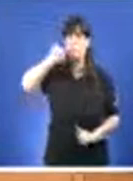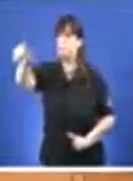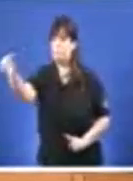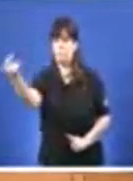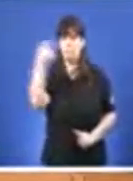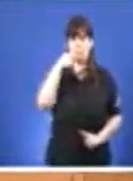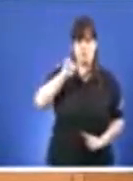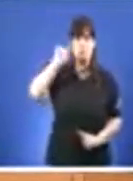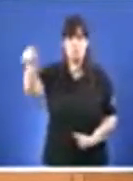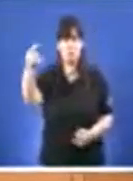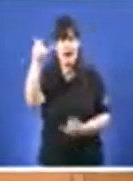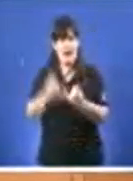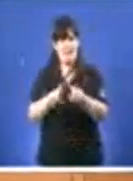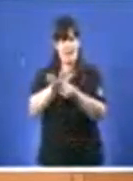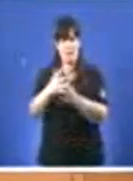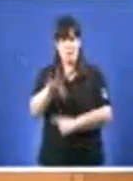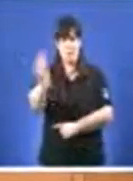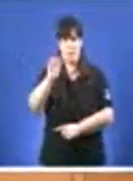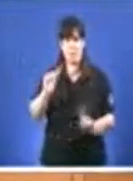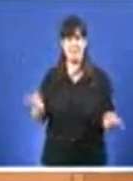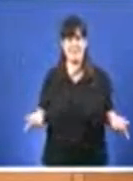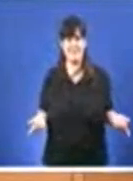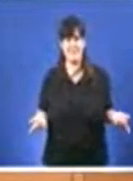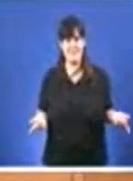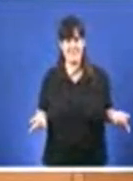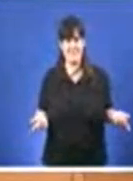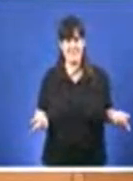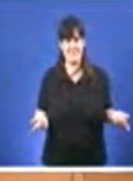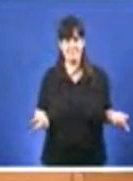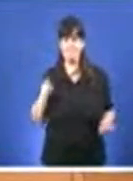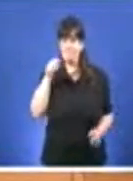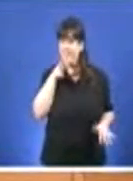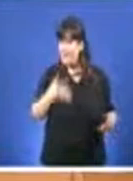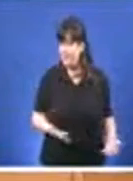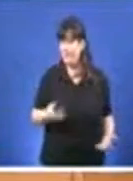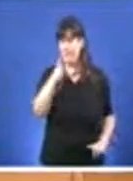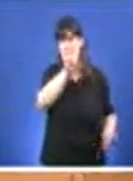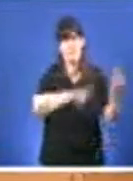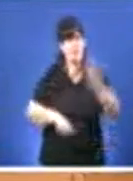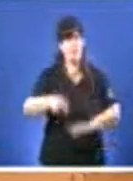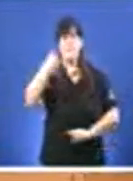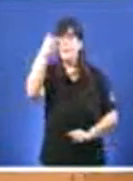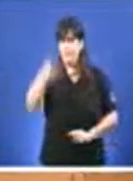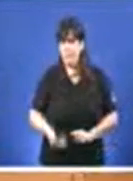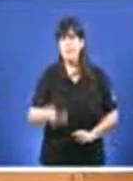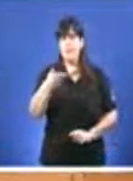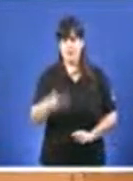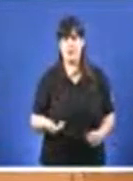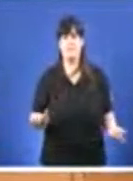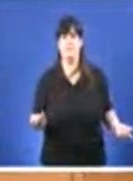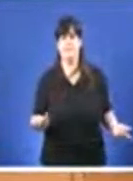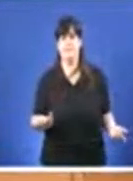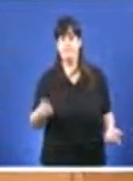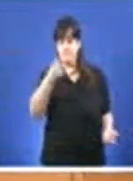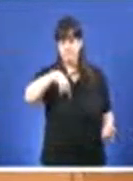entendendo nada. Señor Feijó, estamos diante dun problema extraordinariamente grave e non vimos Seiquí para